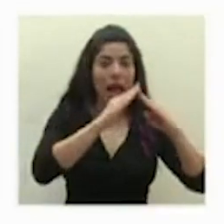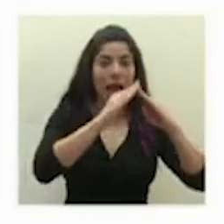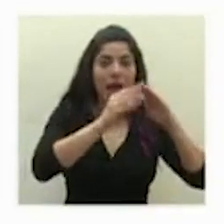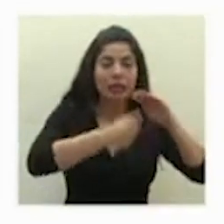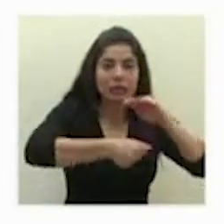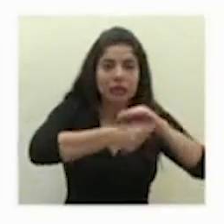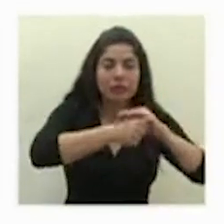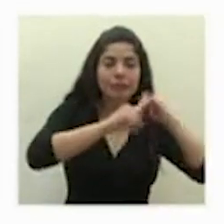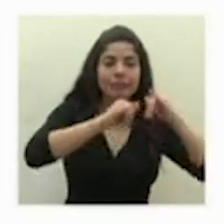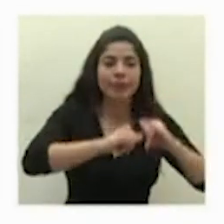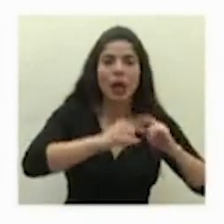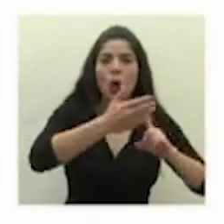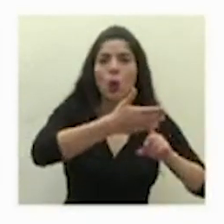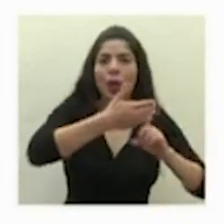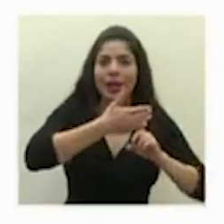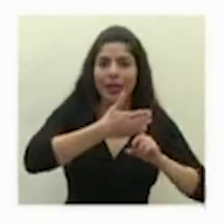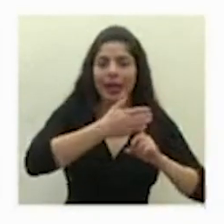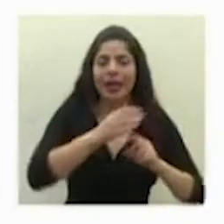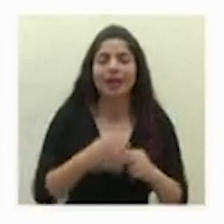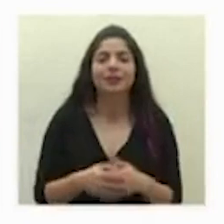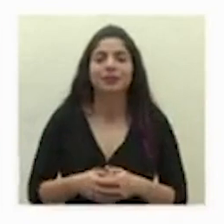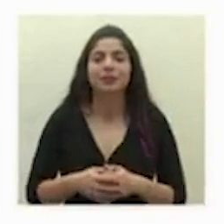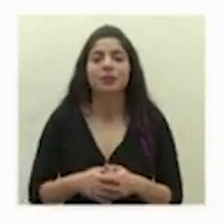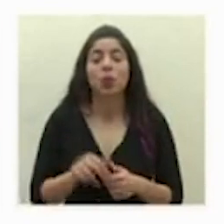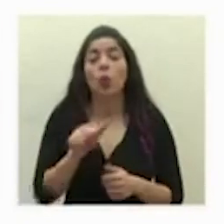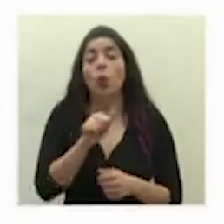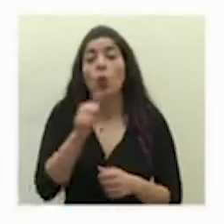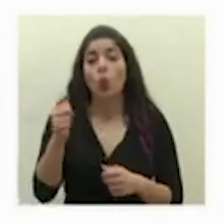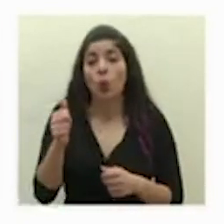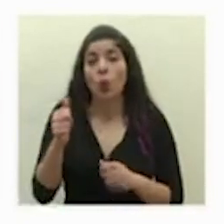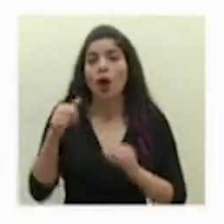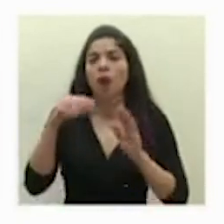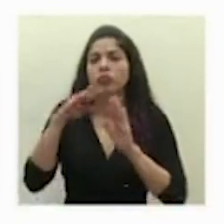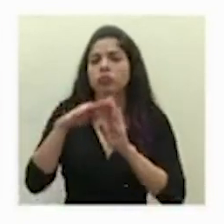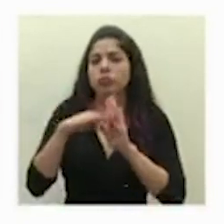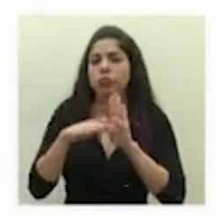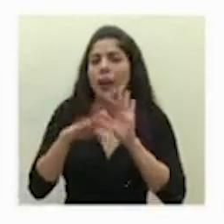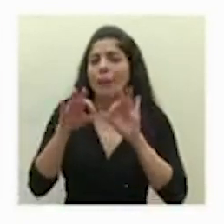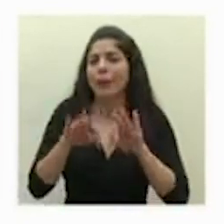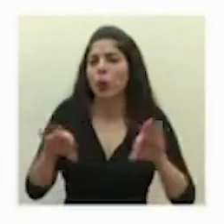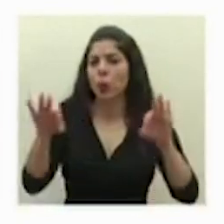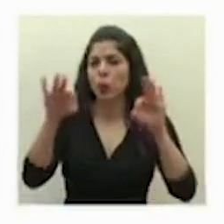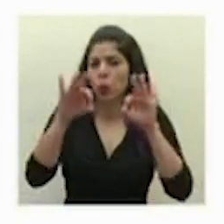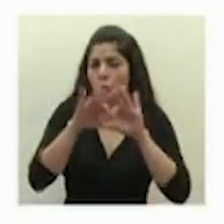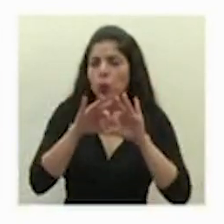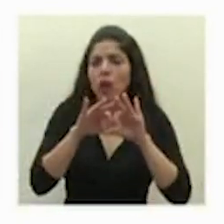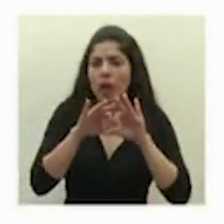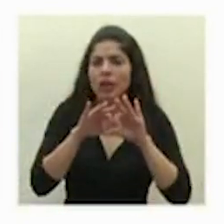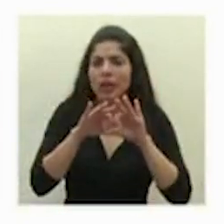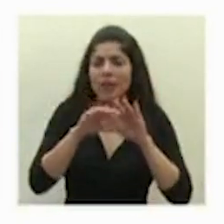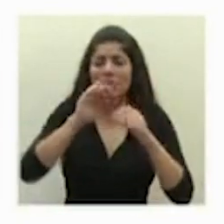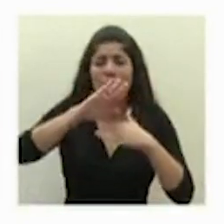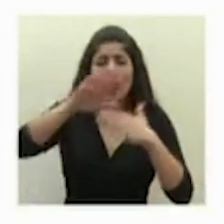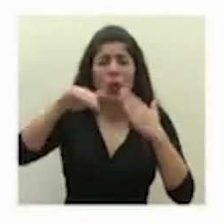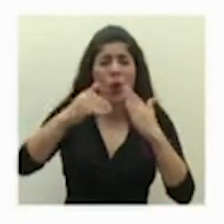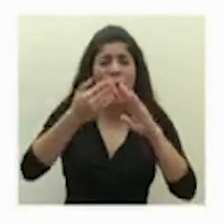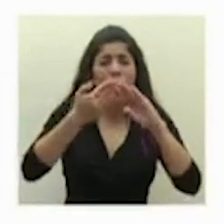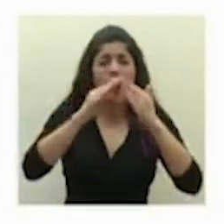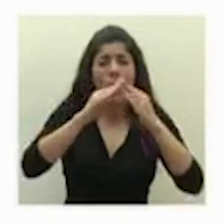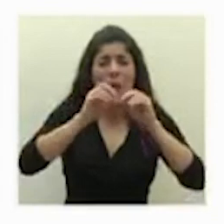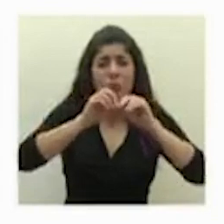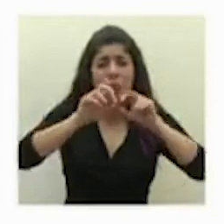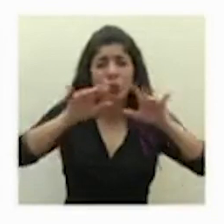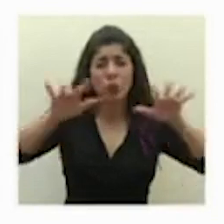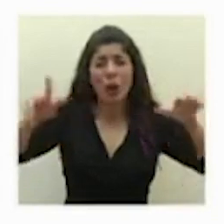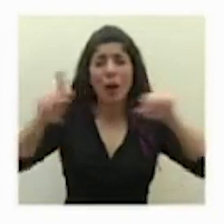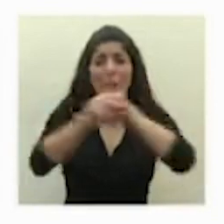haciendo la cuarentena una medida importante y que hemos llegado a todas las comunidades del país